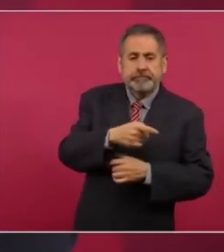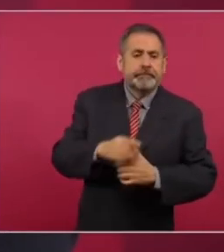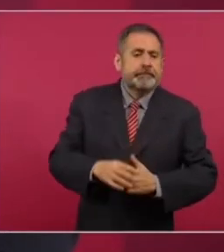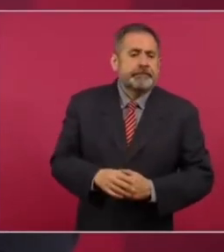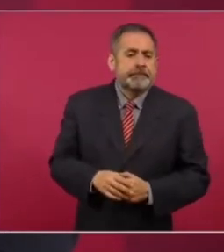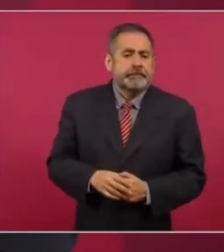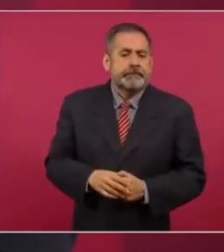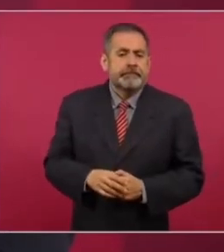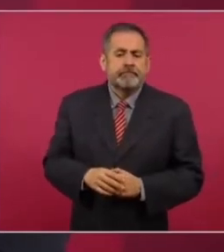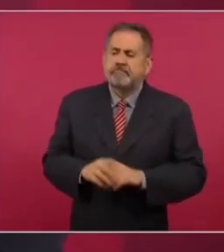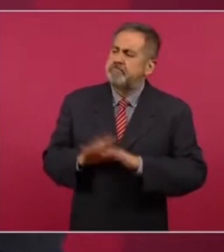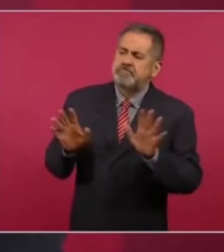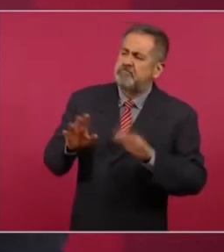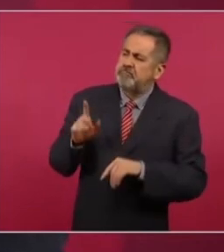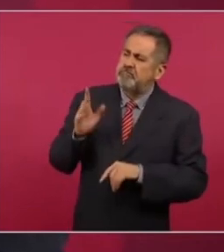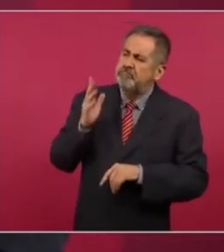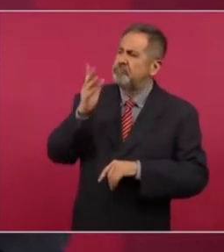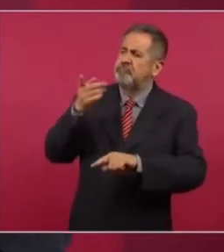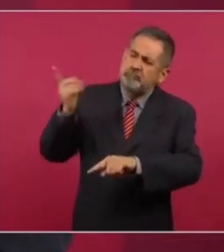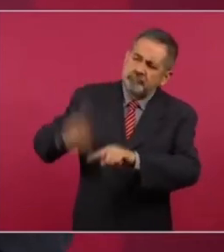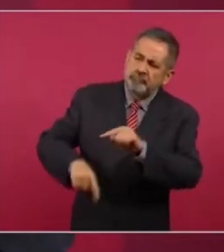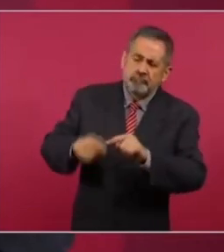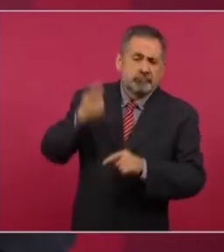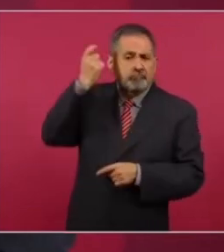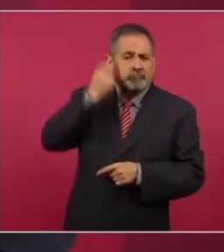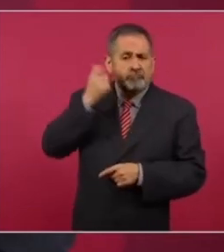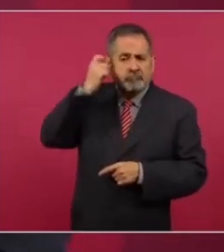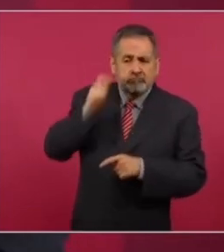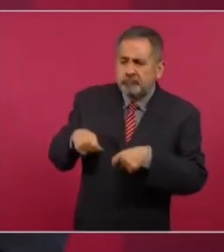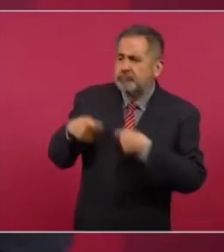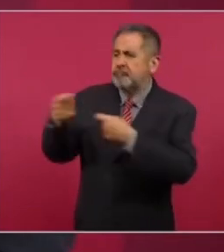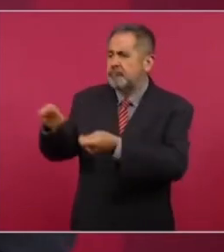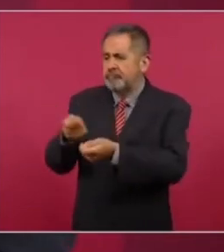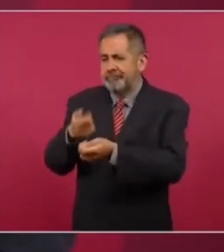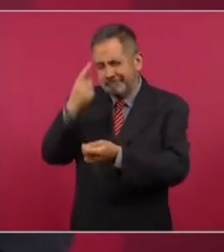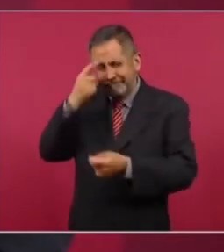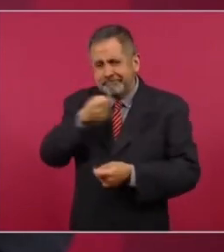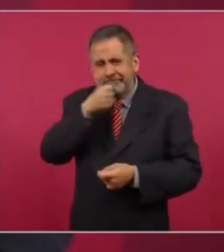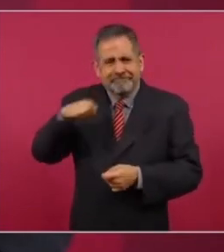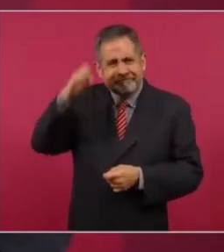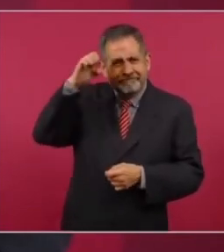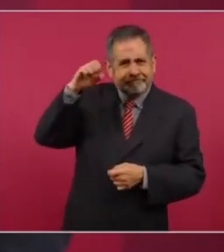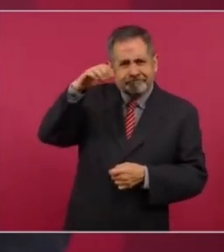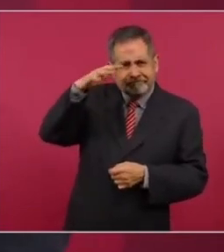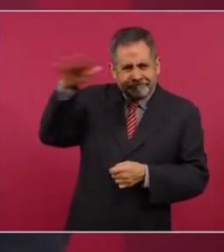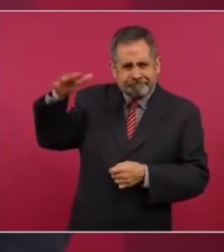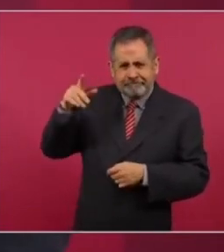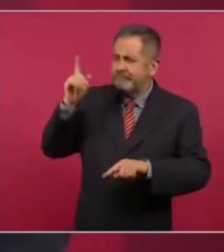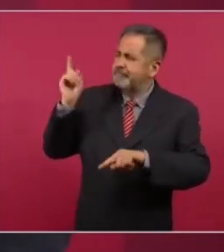que iban a desaparecer los programas sociales la pensión adultos mayores